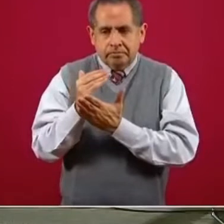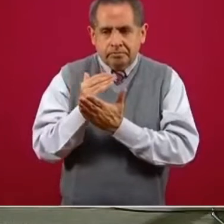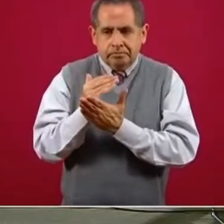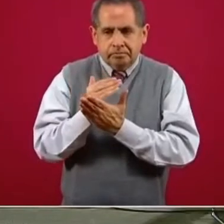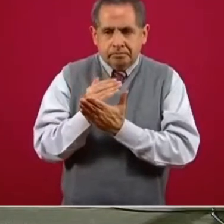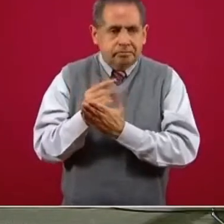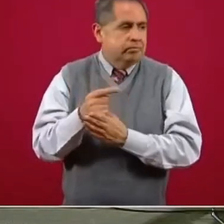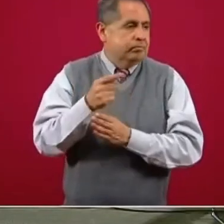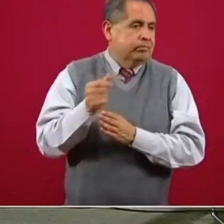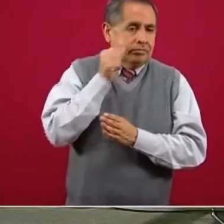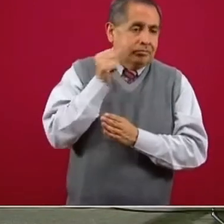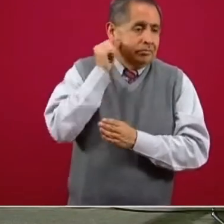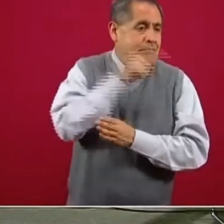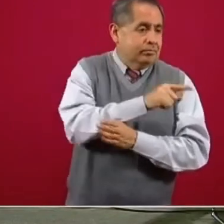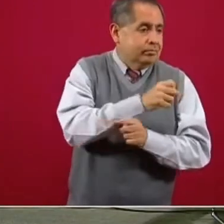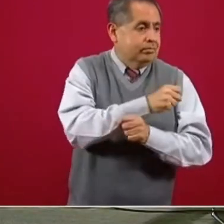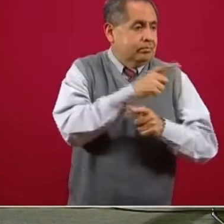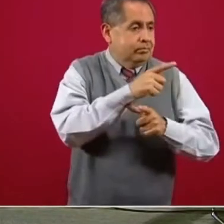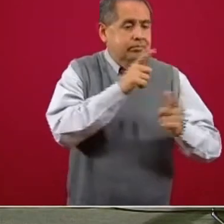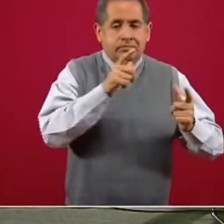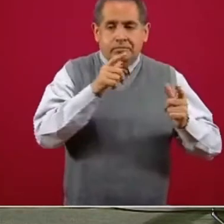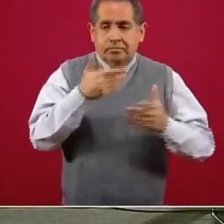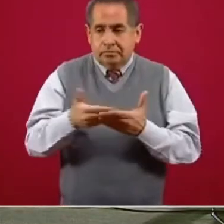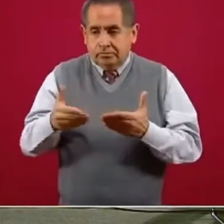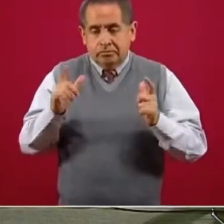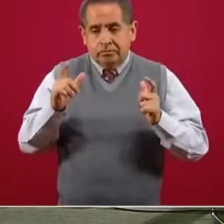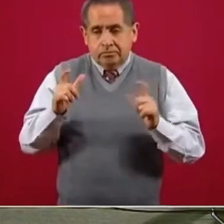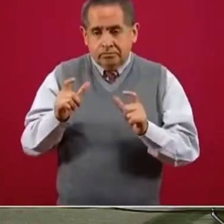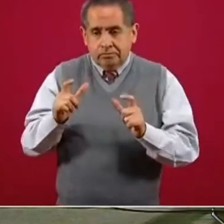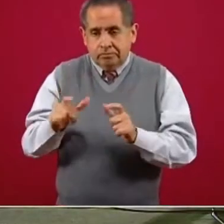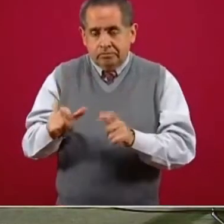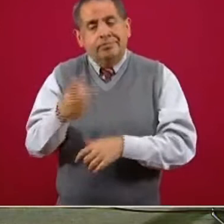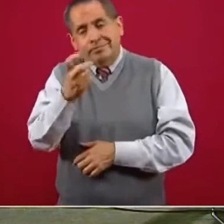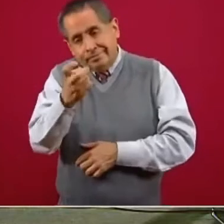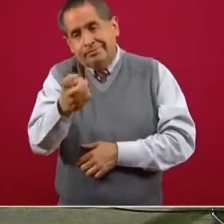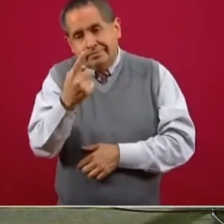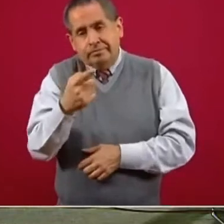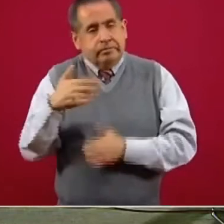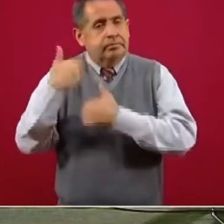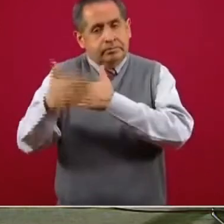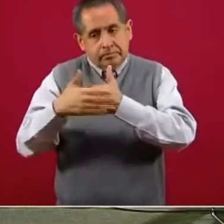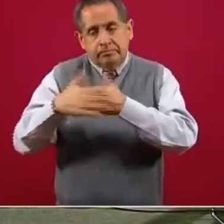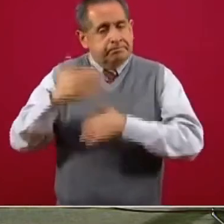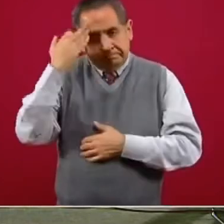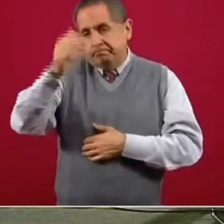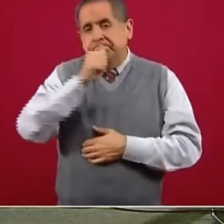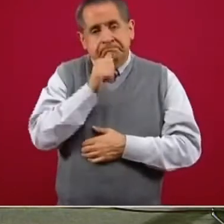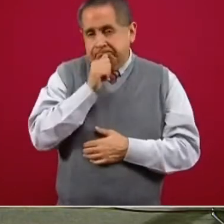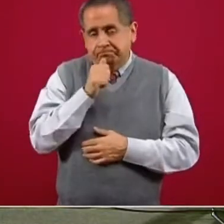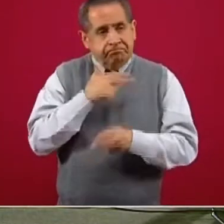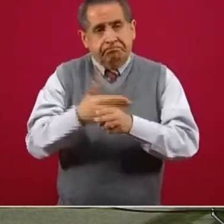hoy. Y esa será la tendencia de declive de la epidemia y todavía nos falta un buen trecho